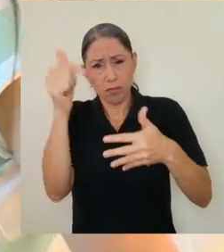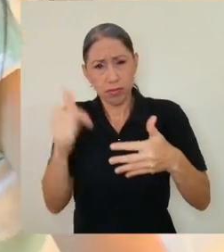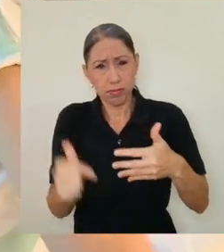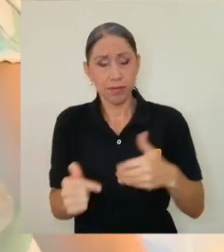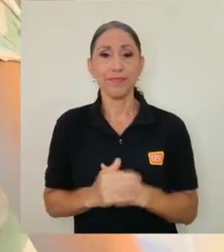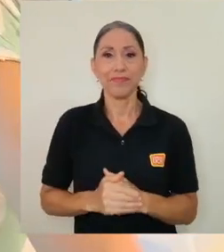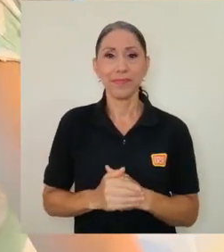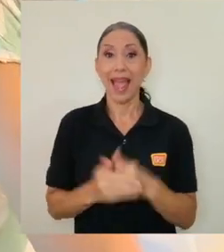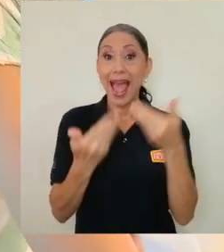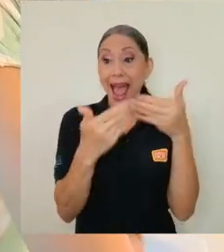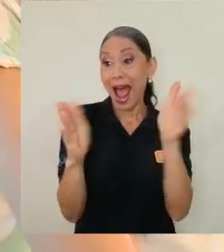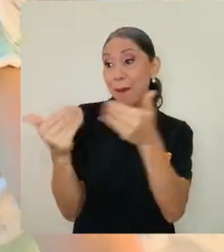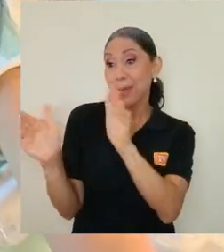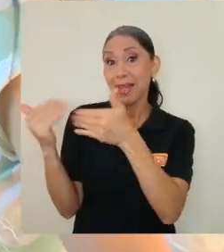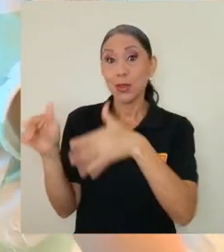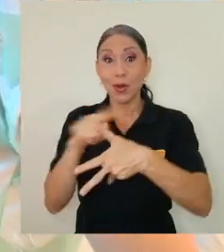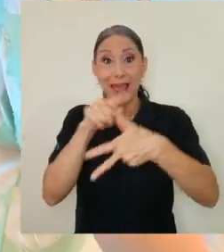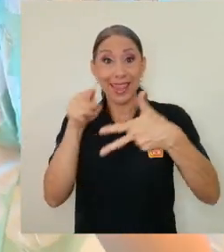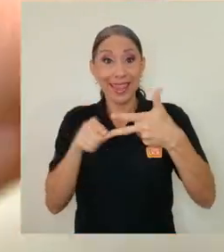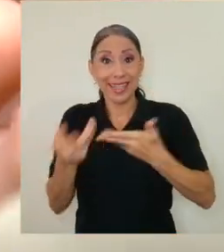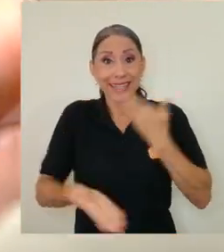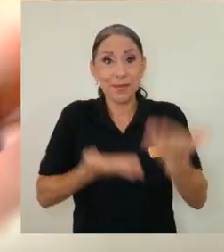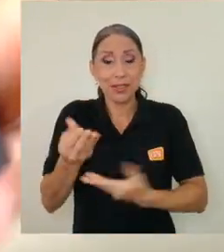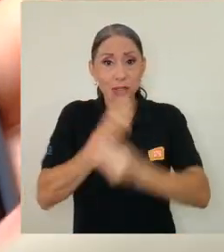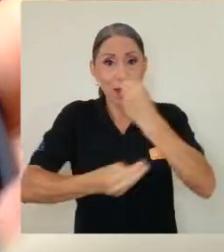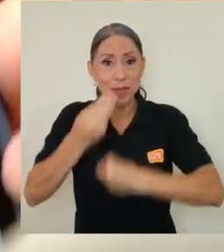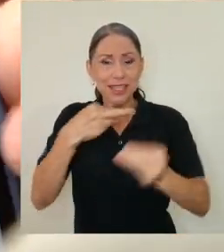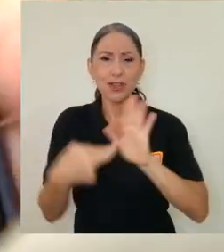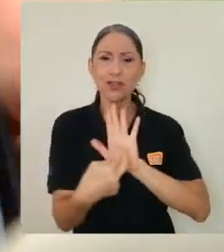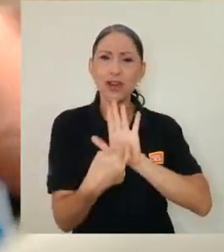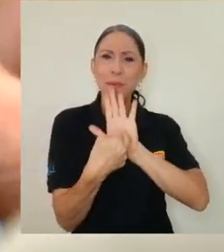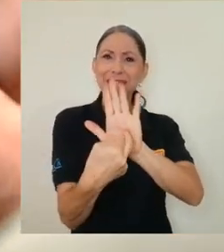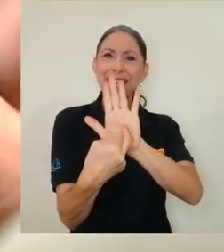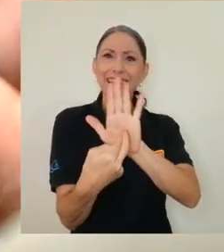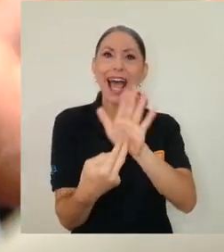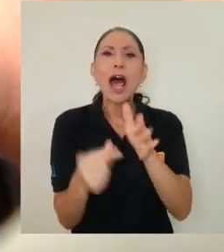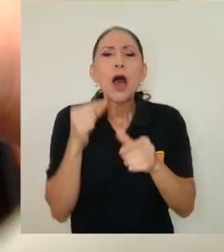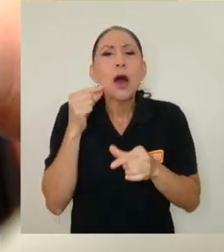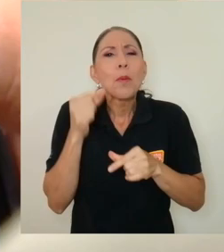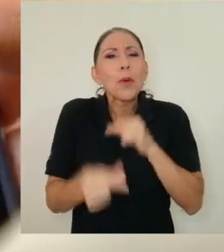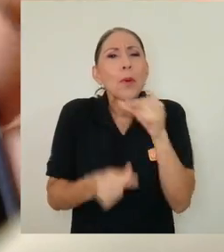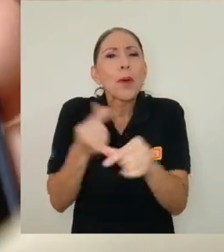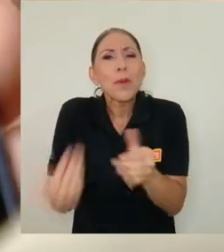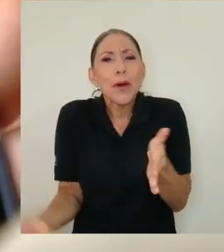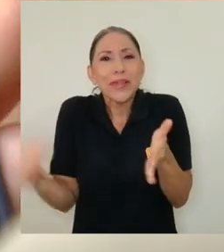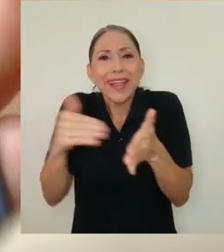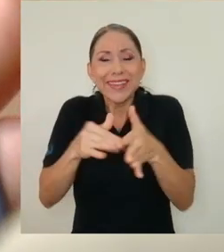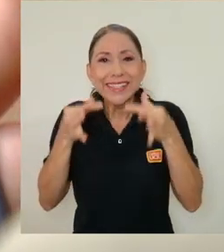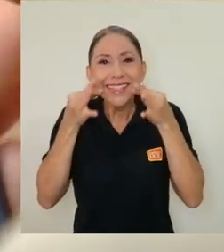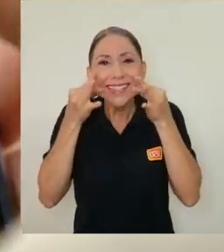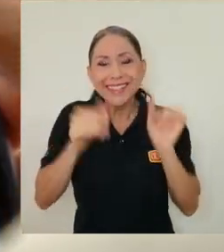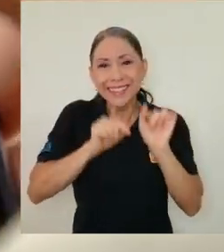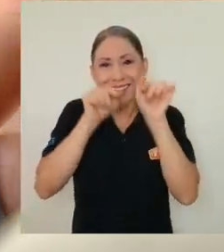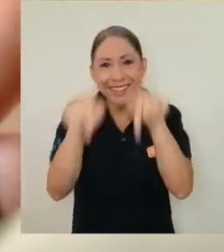platillos, entre otros. La apertura de estos tres servicios de alimentación representa un regreso paulatino a la